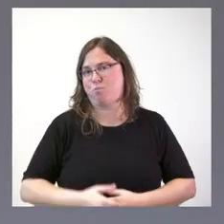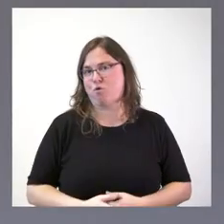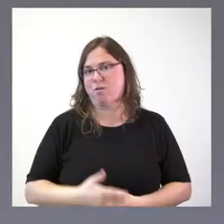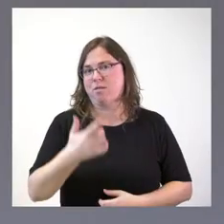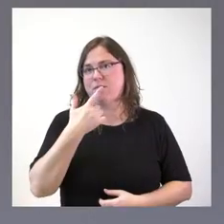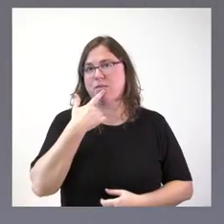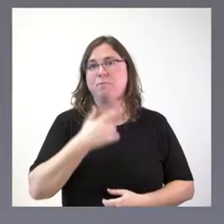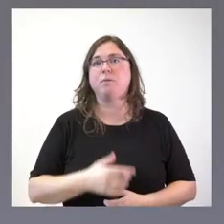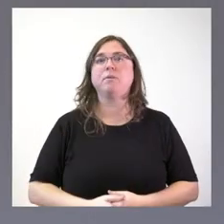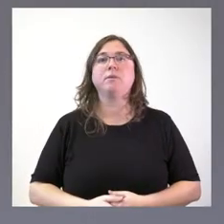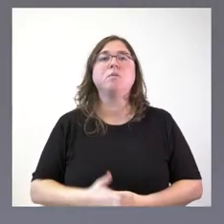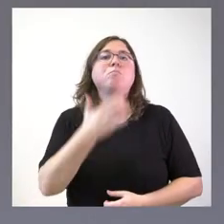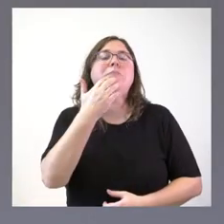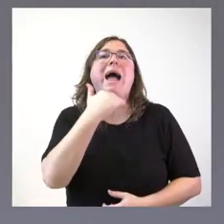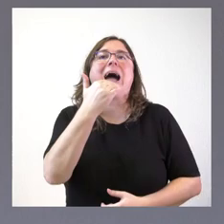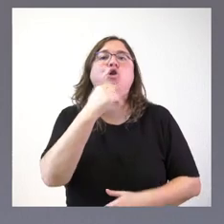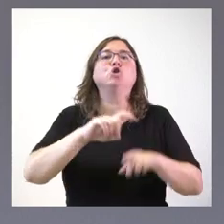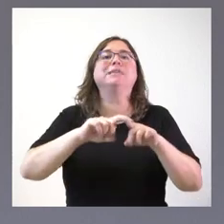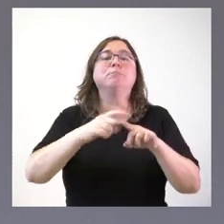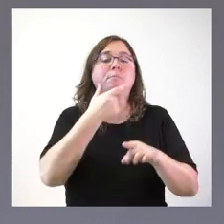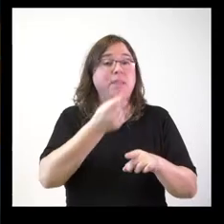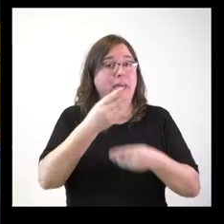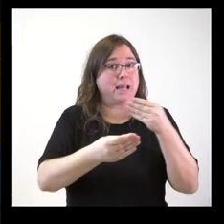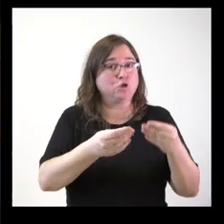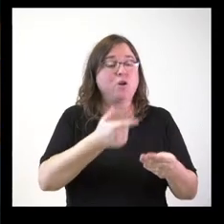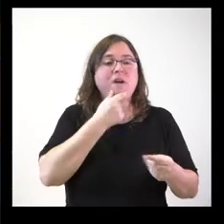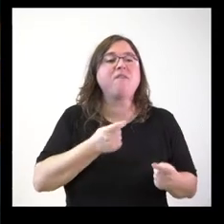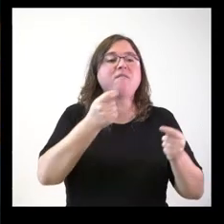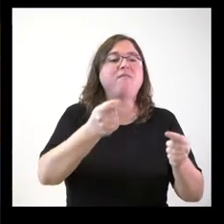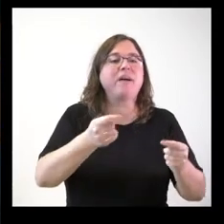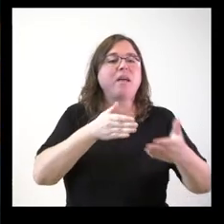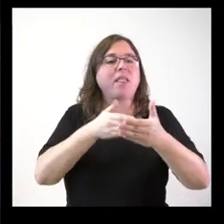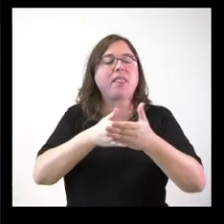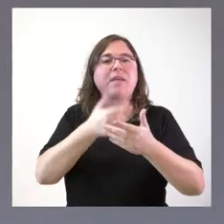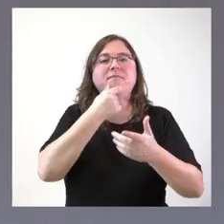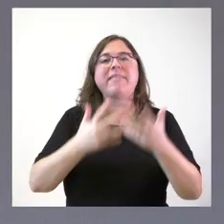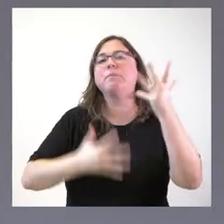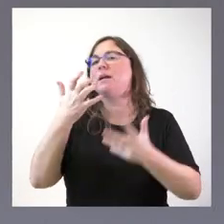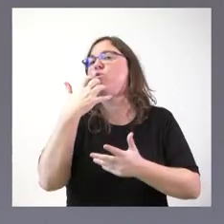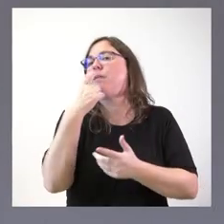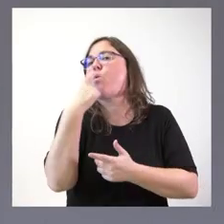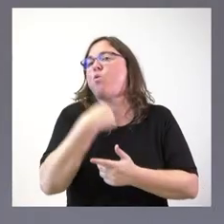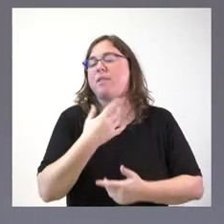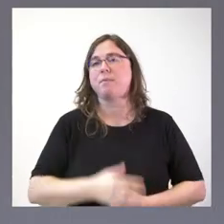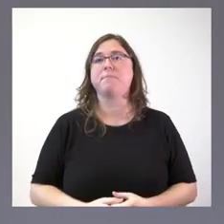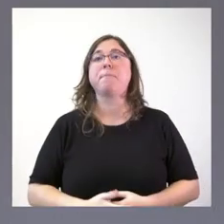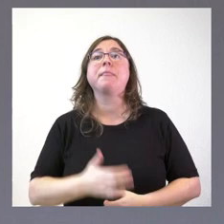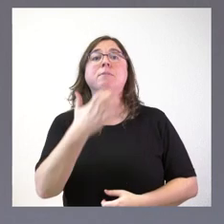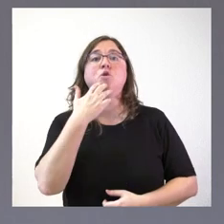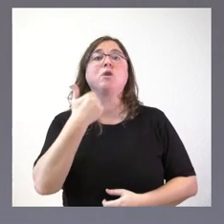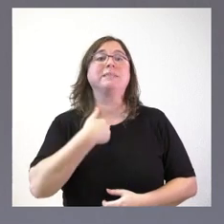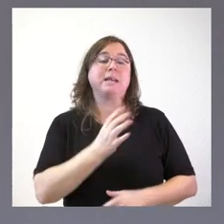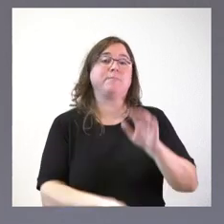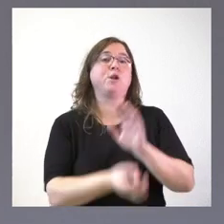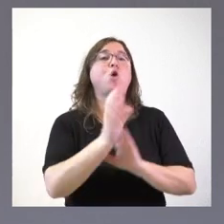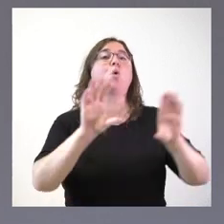Una licencia, no sé qué tipo de cuestiones. Pues, mire, para eso se van a dedicar los grupos